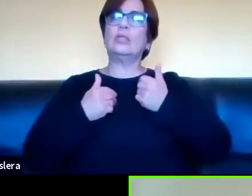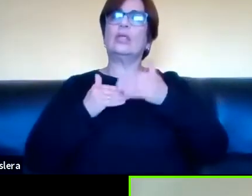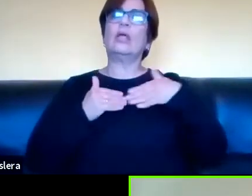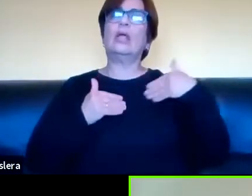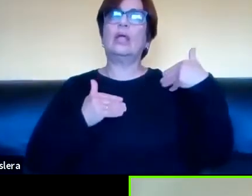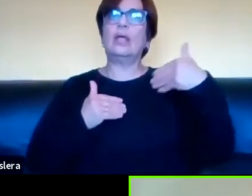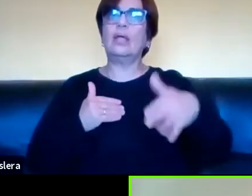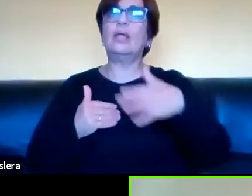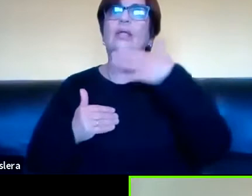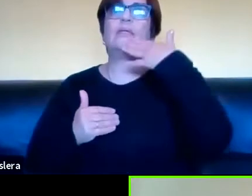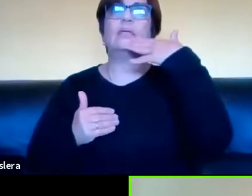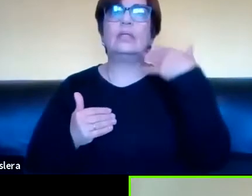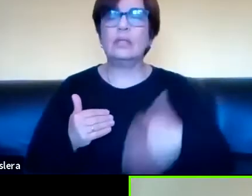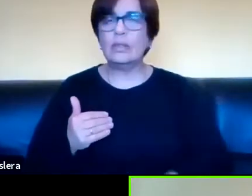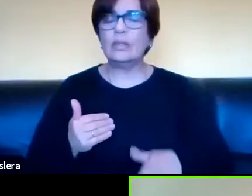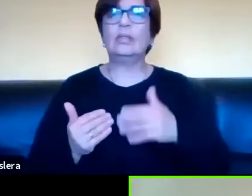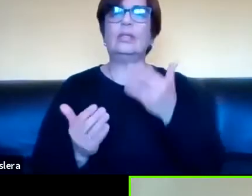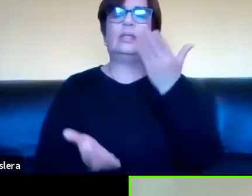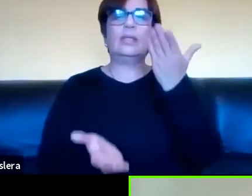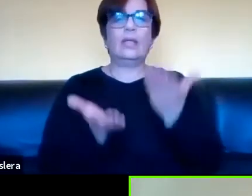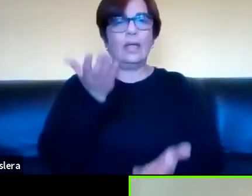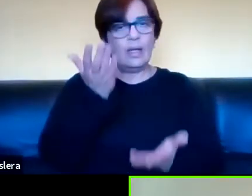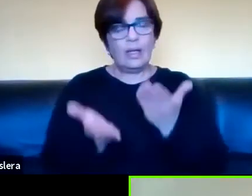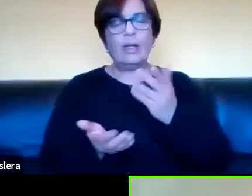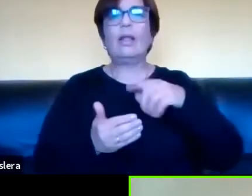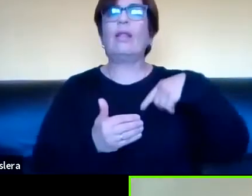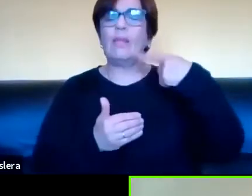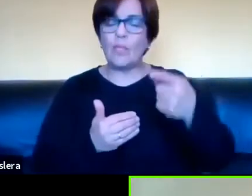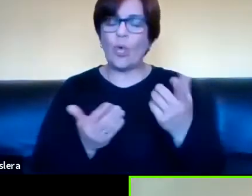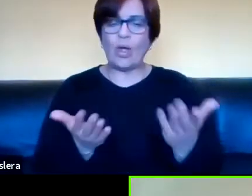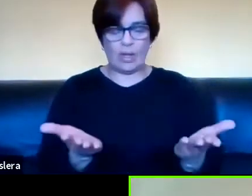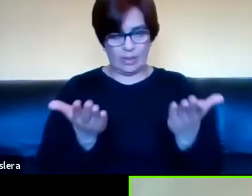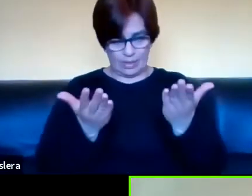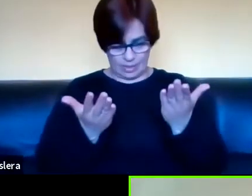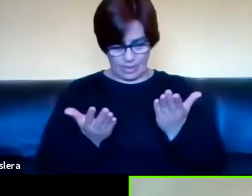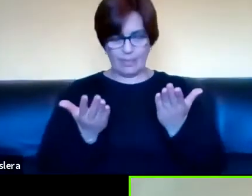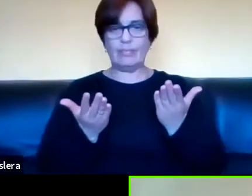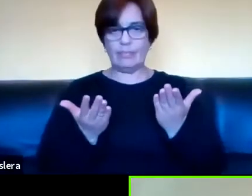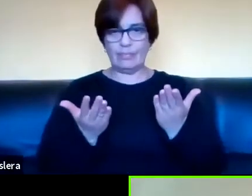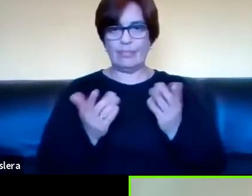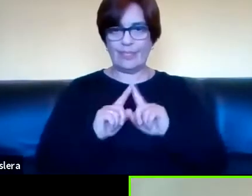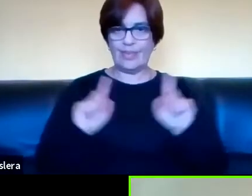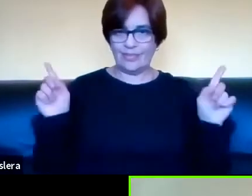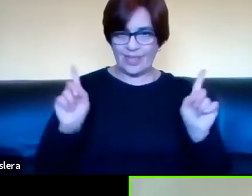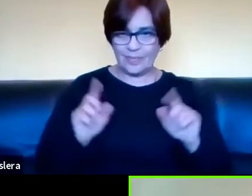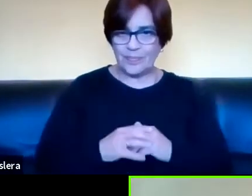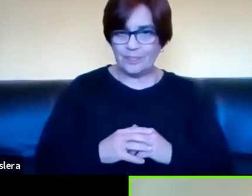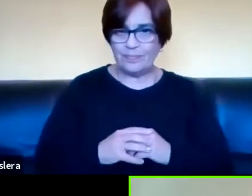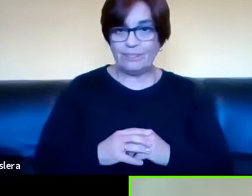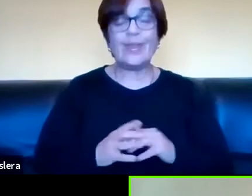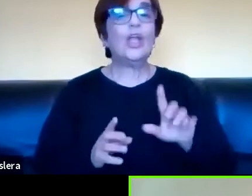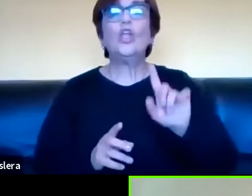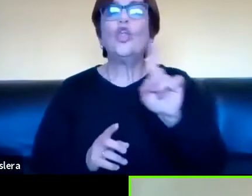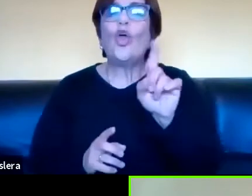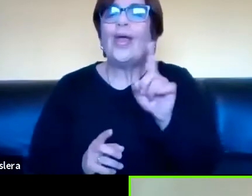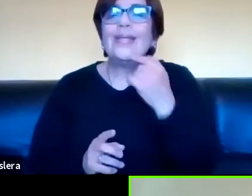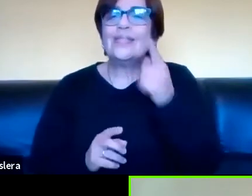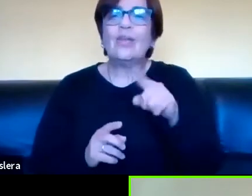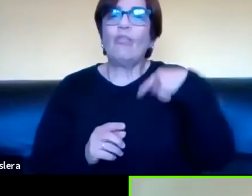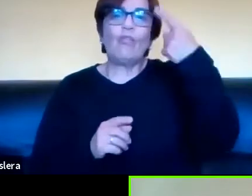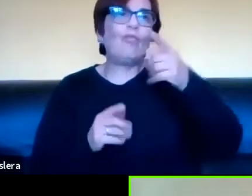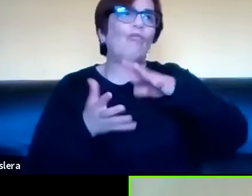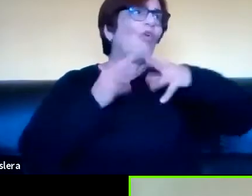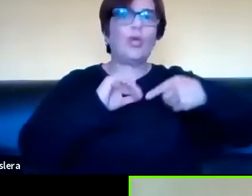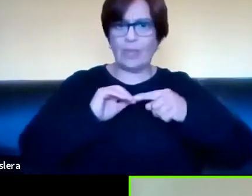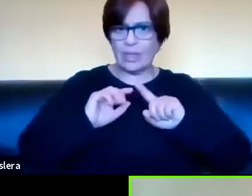objetiva el punto que uno lo puede analizar y puede trabajar sobre ese pensamiento de una manera distinta, o sea que no estoy inhabitando otras formas